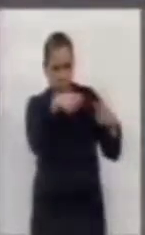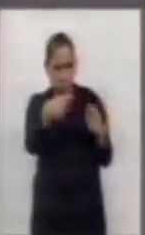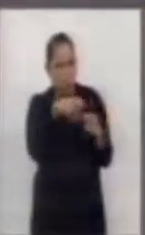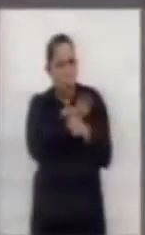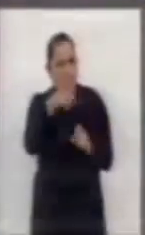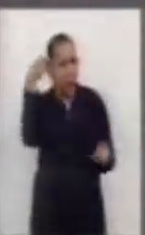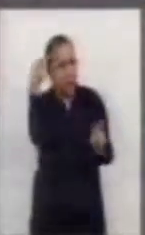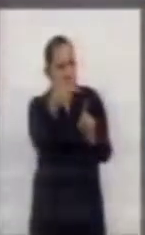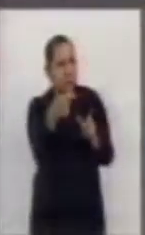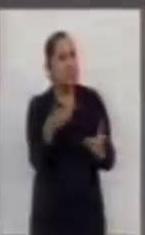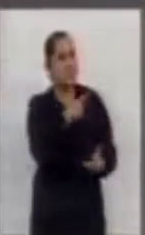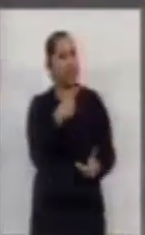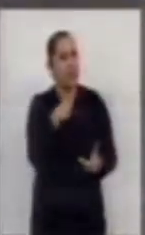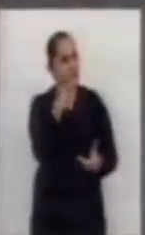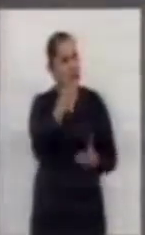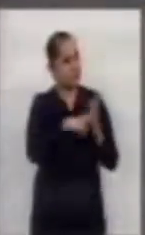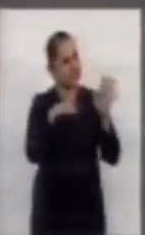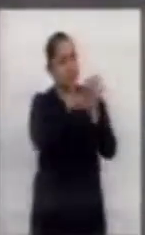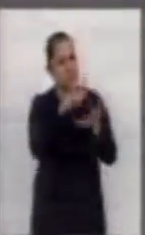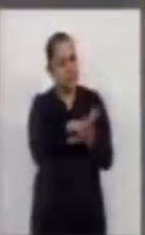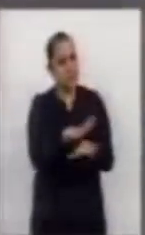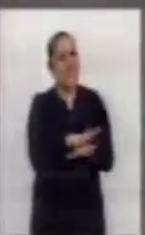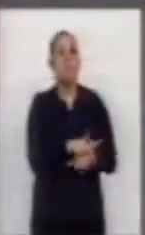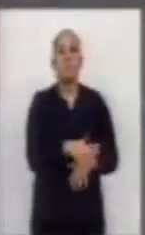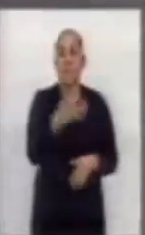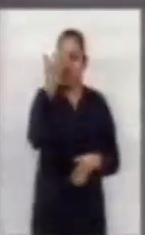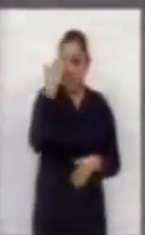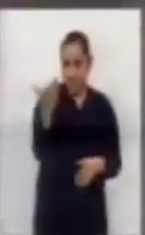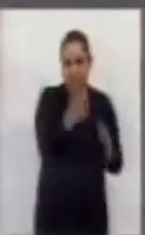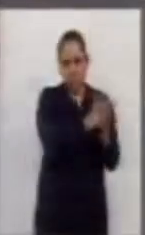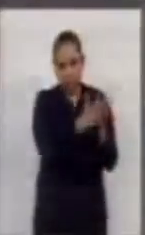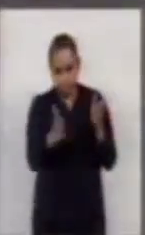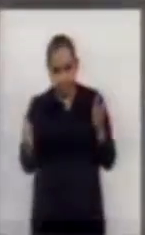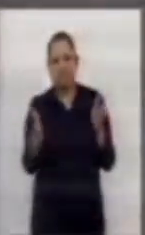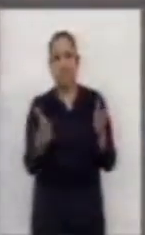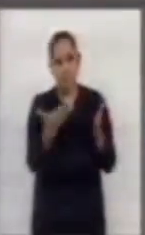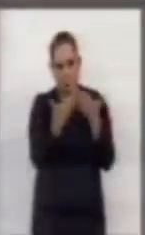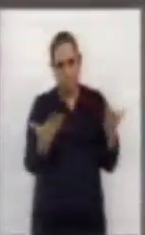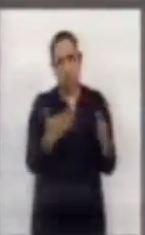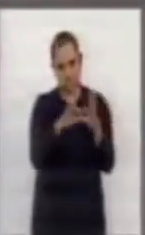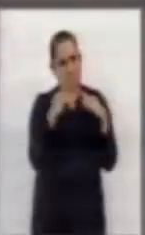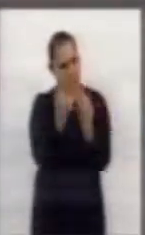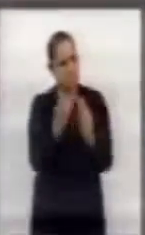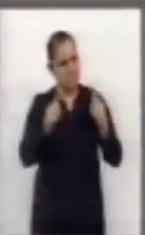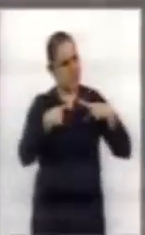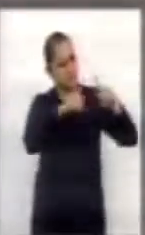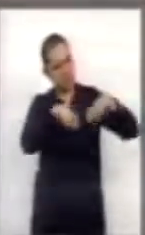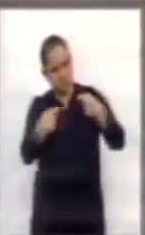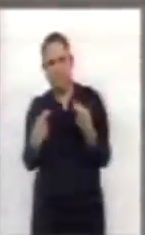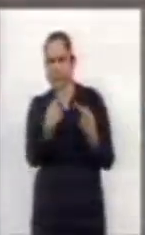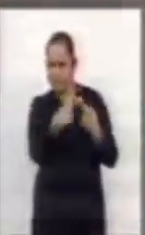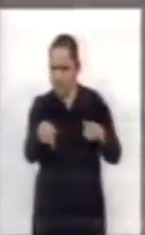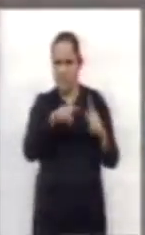propuesta concreta y acertada para iniciar ese cambio generacional y de perspectiva, para garantizar derechos a la educación,